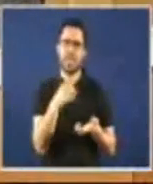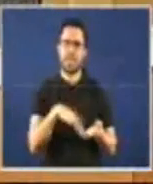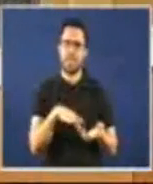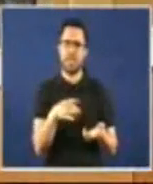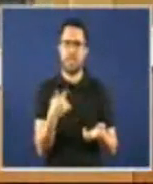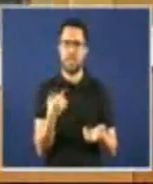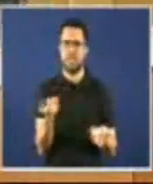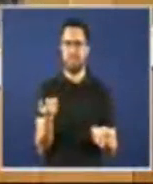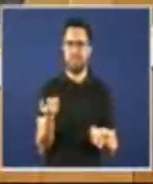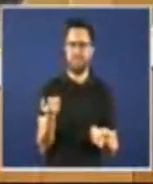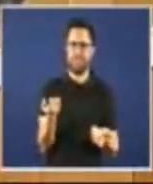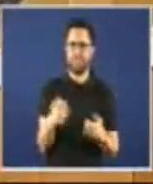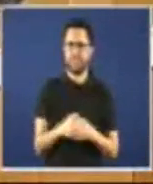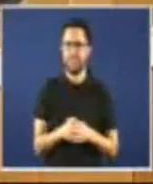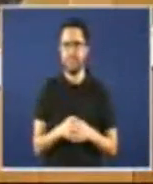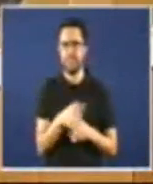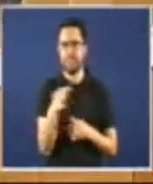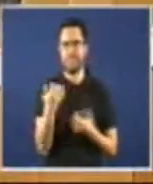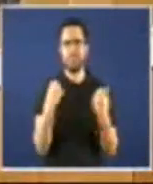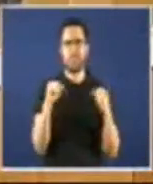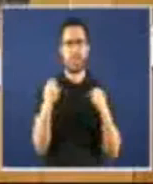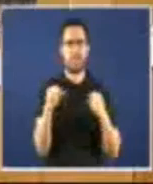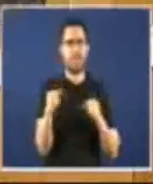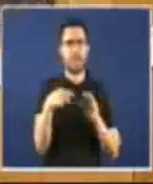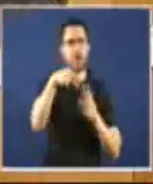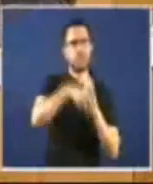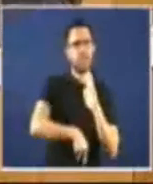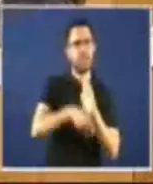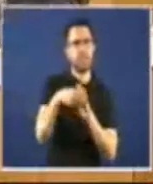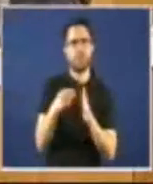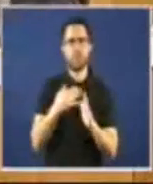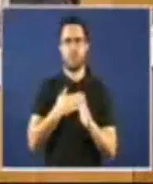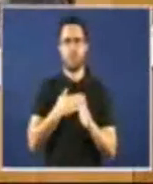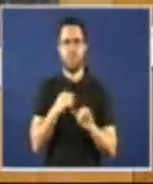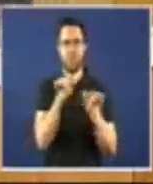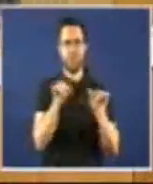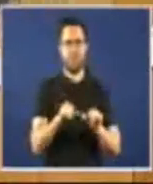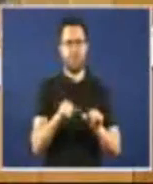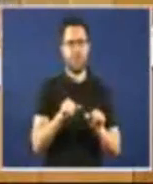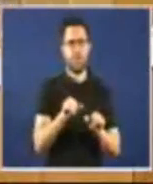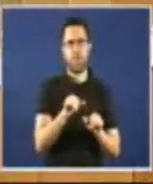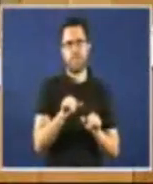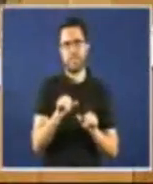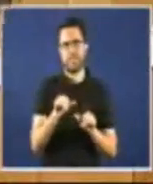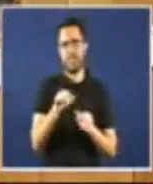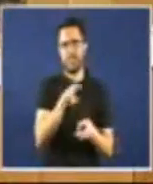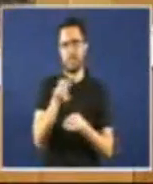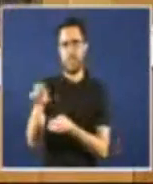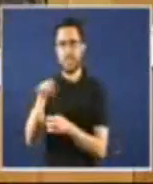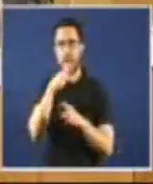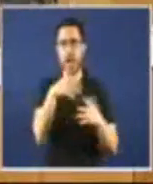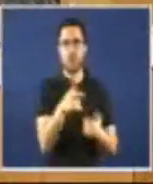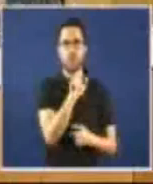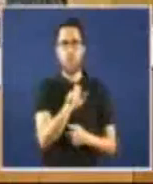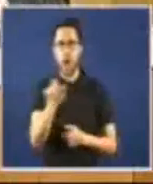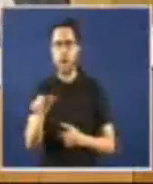o derogado tanto na práctica como na normativa das propias figuras tributarias atuais a versión fiscal é tanto maior canto máis elevados